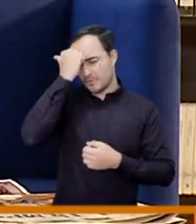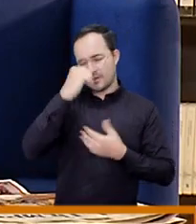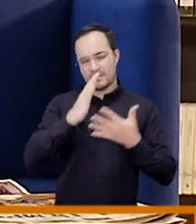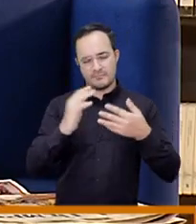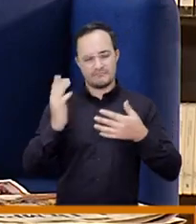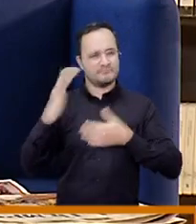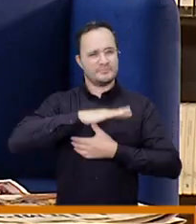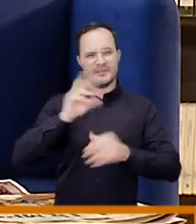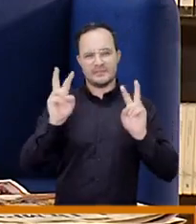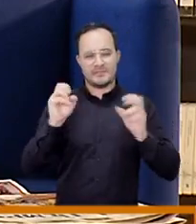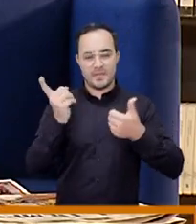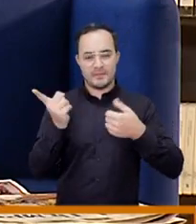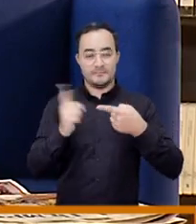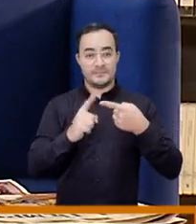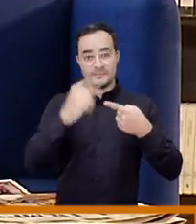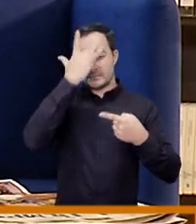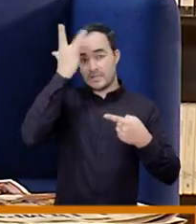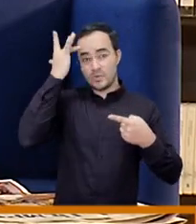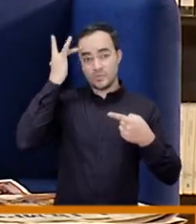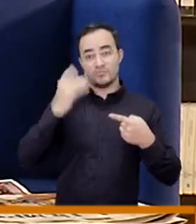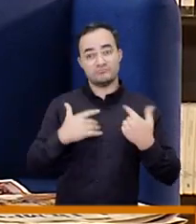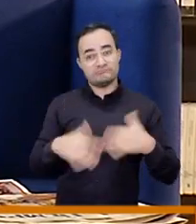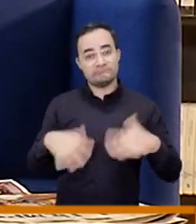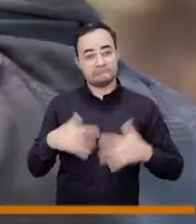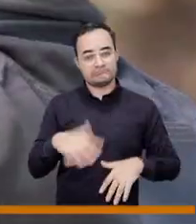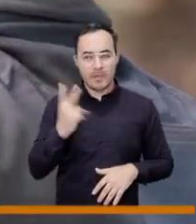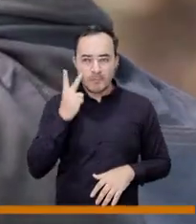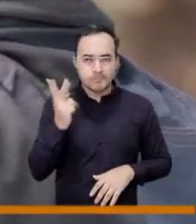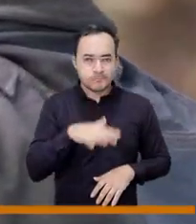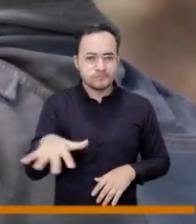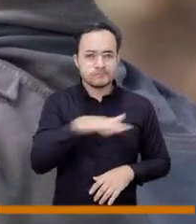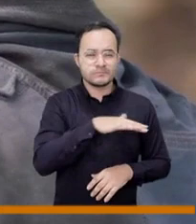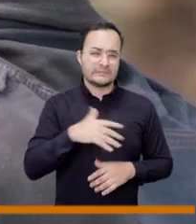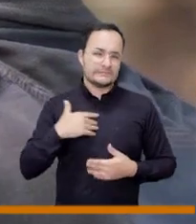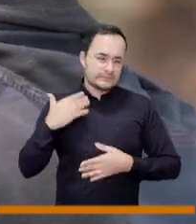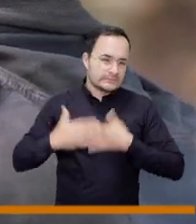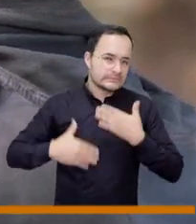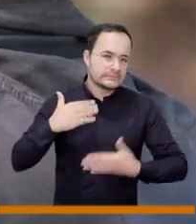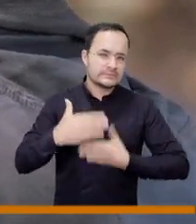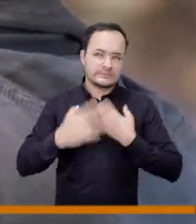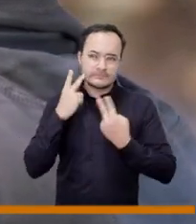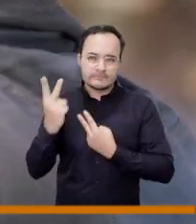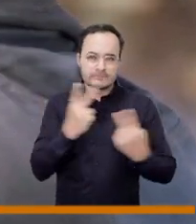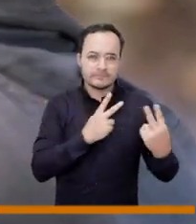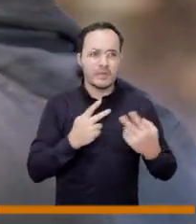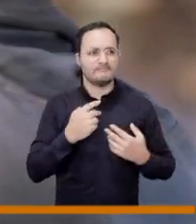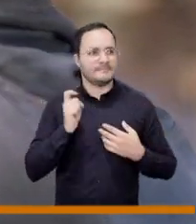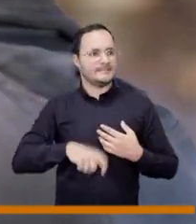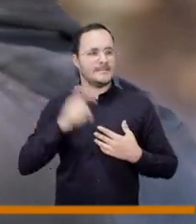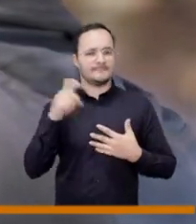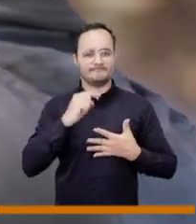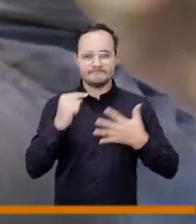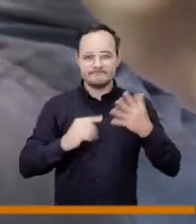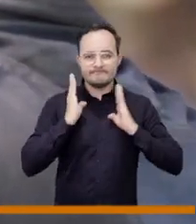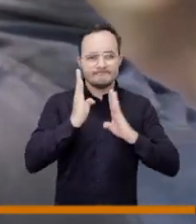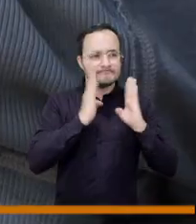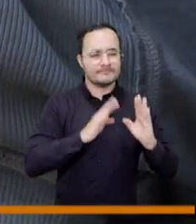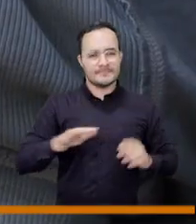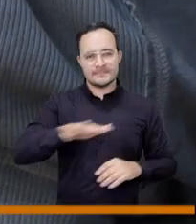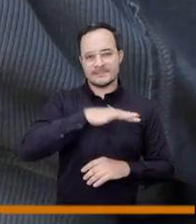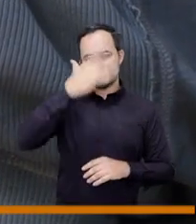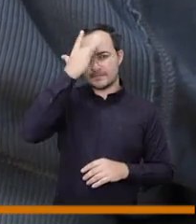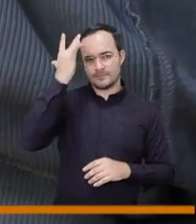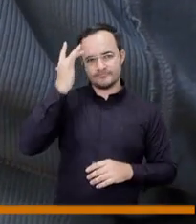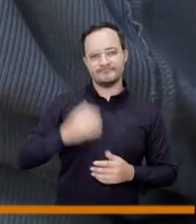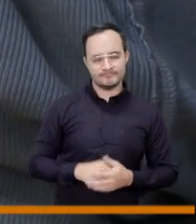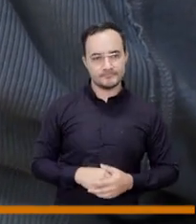salud mental la salud mental que cada vez entre más avanzamos nos va abriendo digamos el campo de trabajo hoy